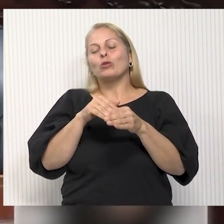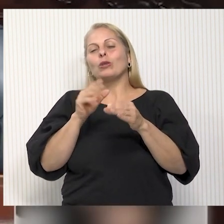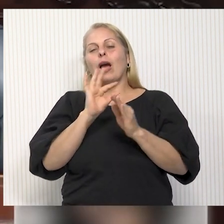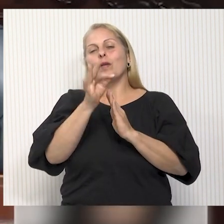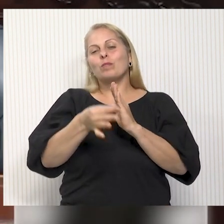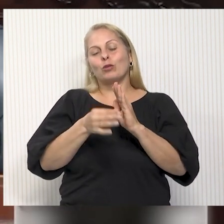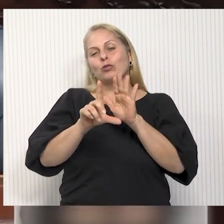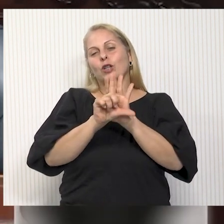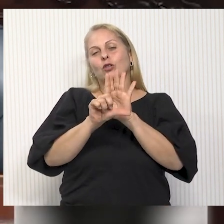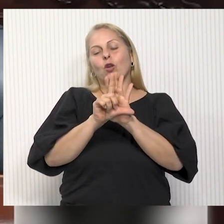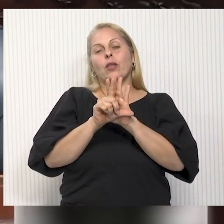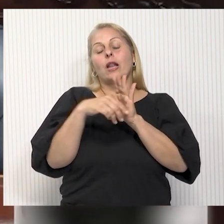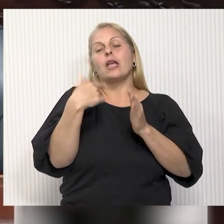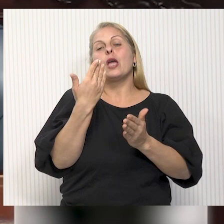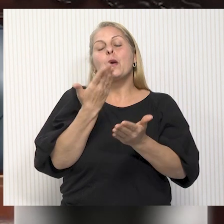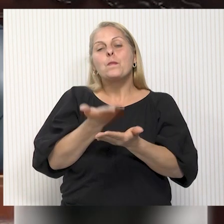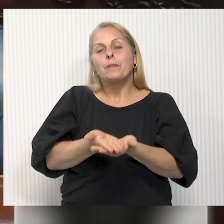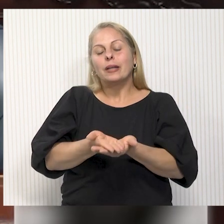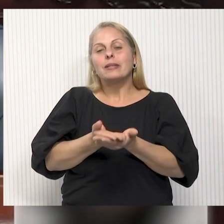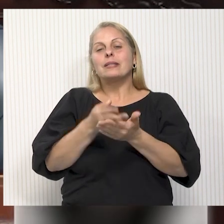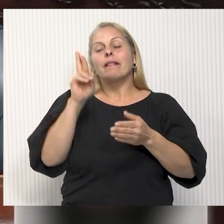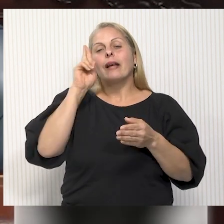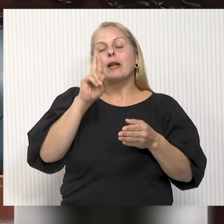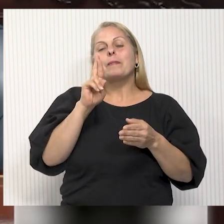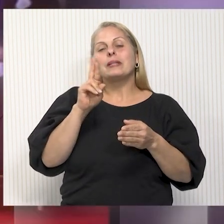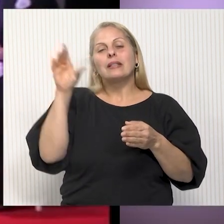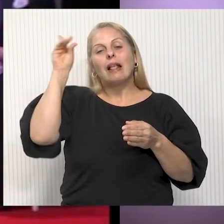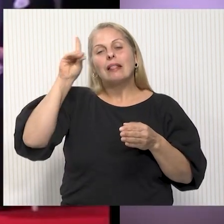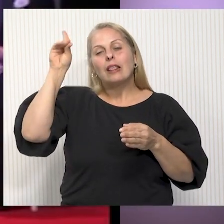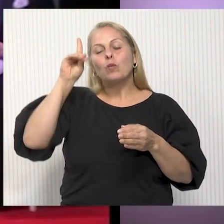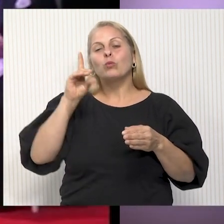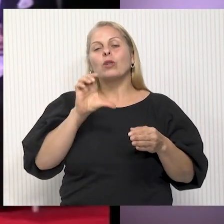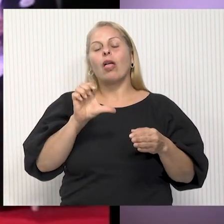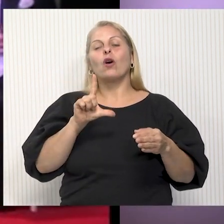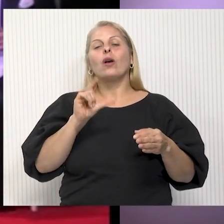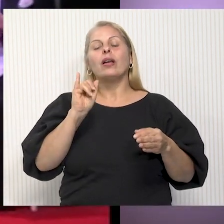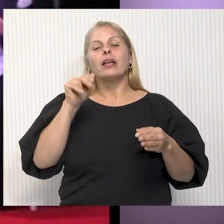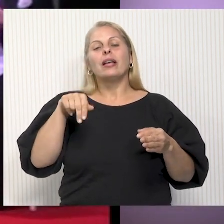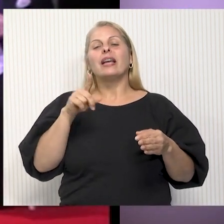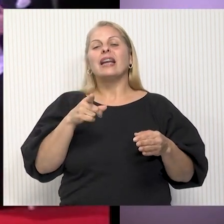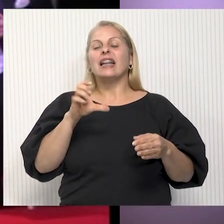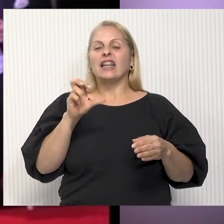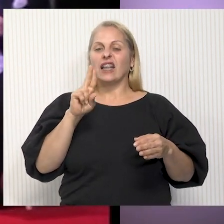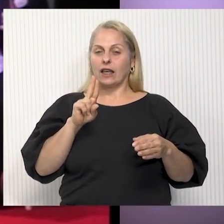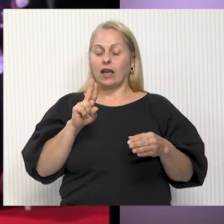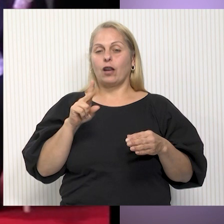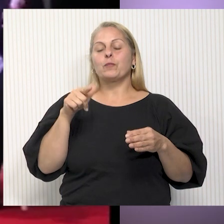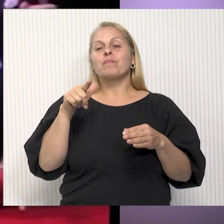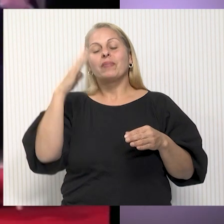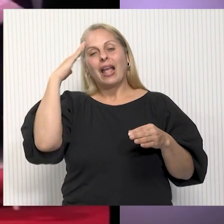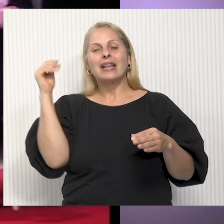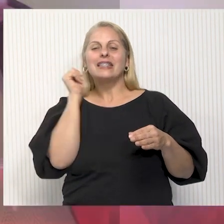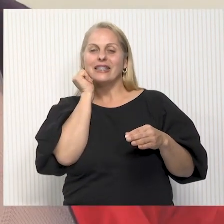de ley que fuera presentado por el representante de Maldonado, Eduardo Ellinger. La China es la persona más